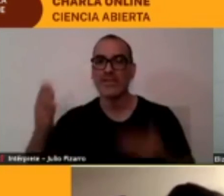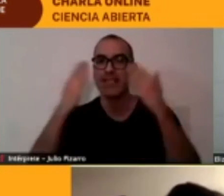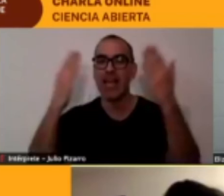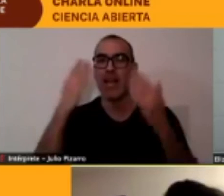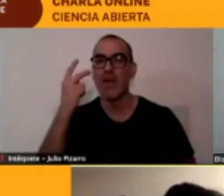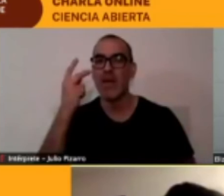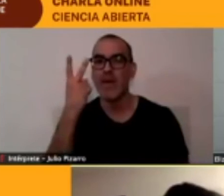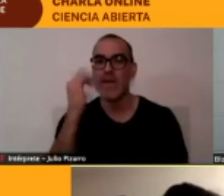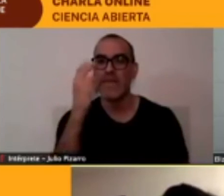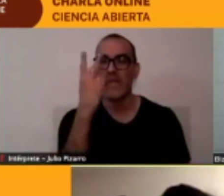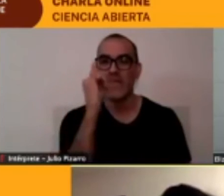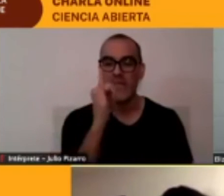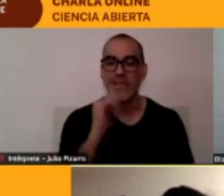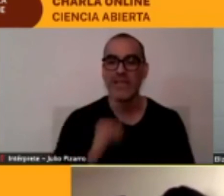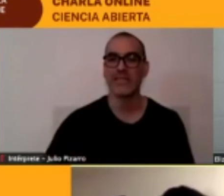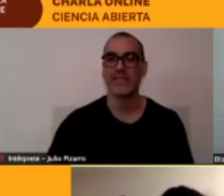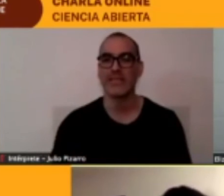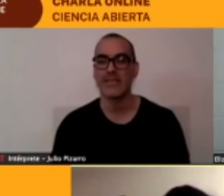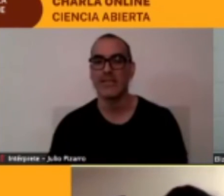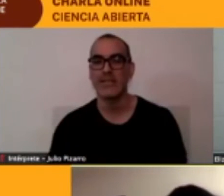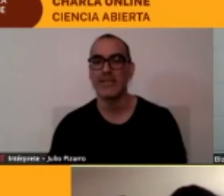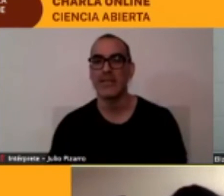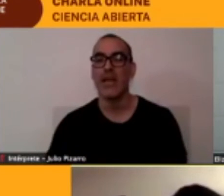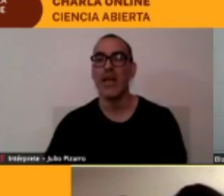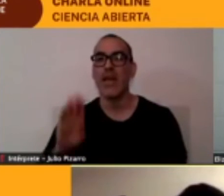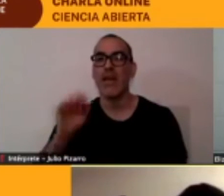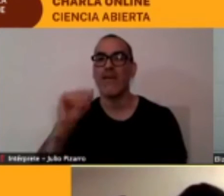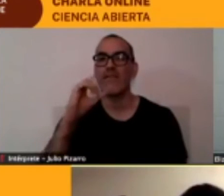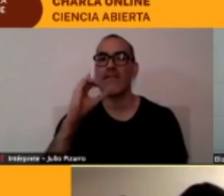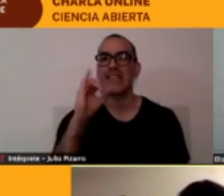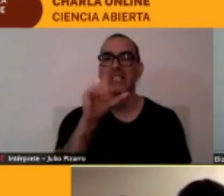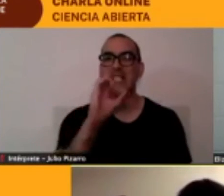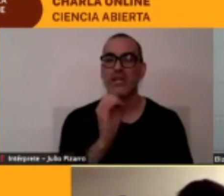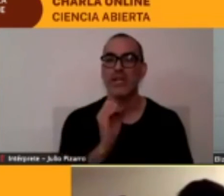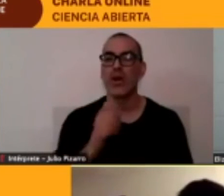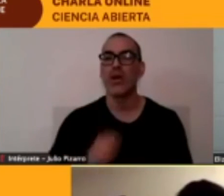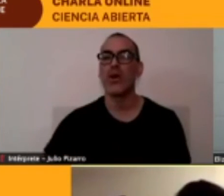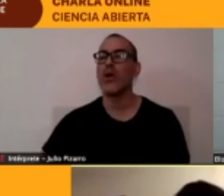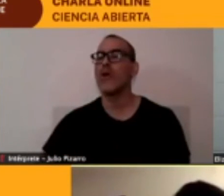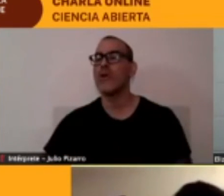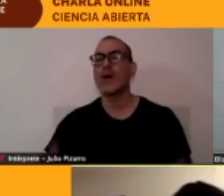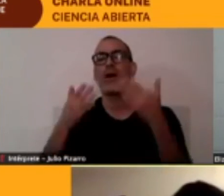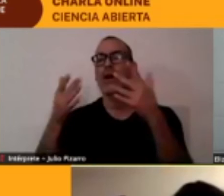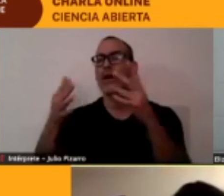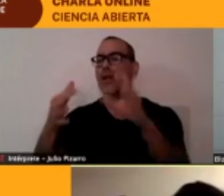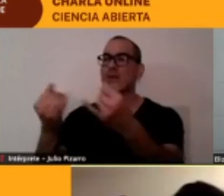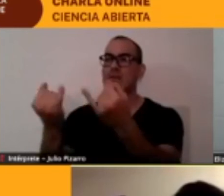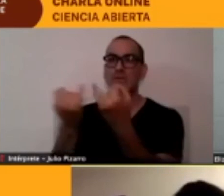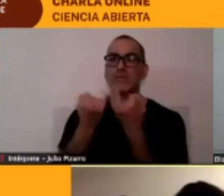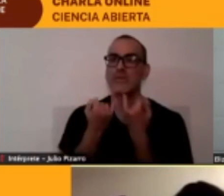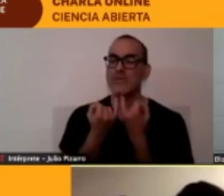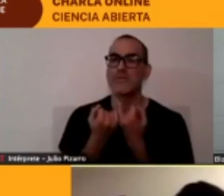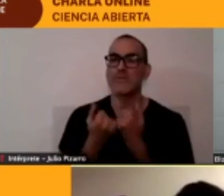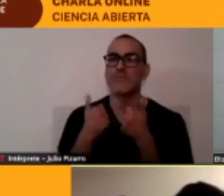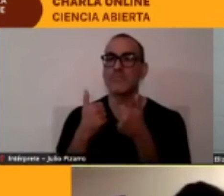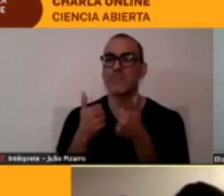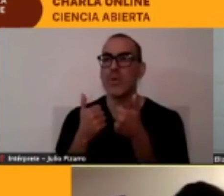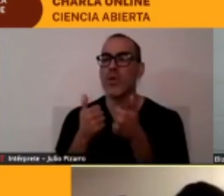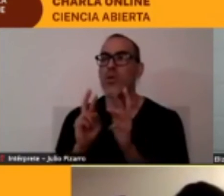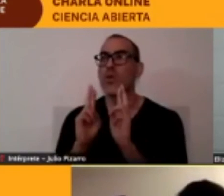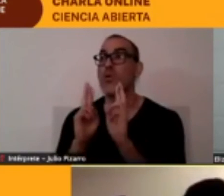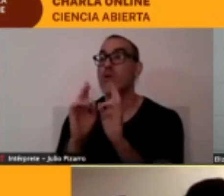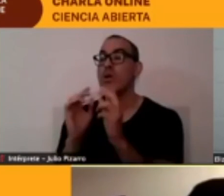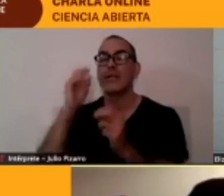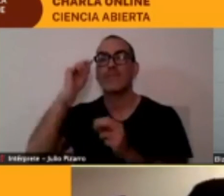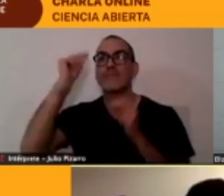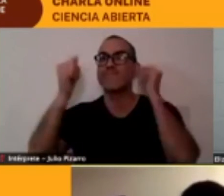Basilio Solís dice muchas gracias por la información sería genial poder tener las diferentes publicaciones que se mencionaron ¿hay